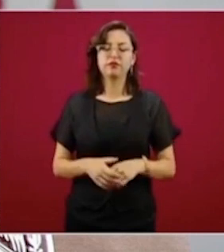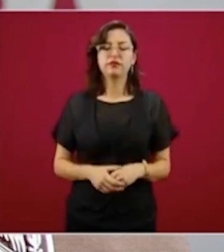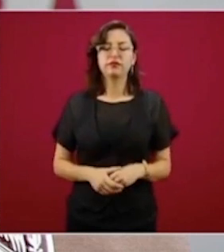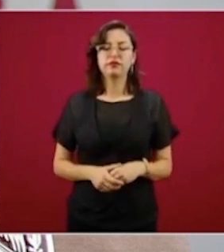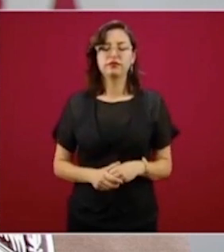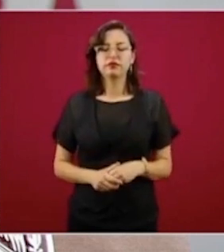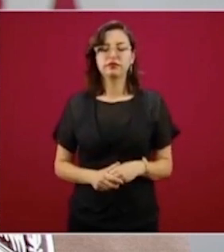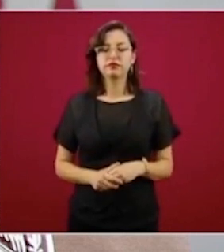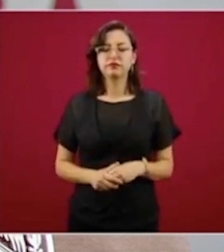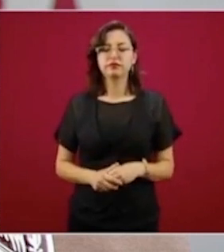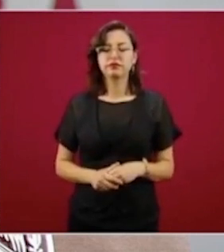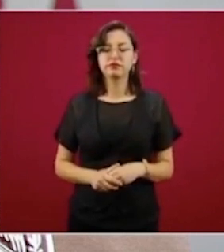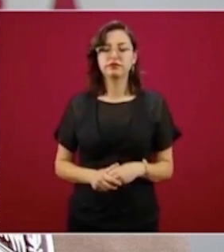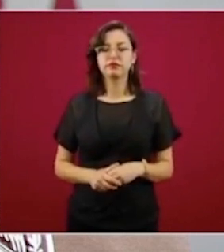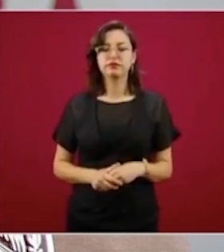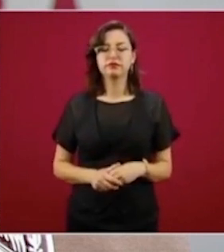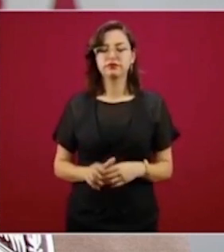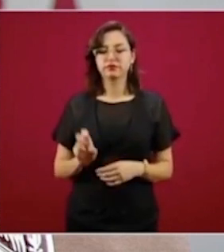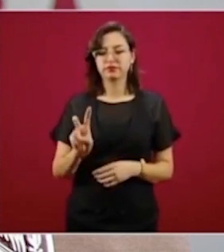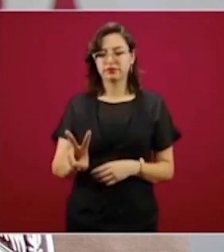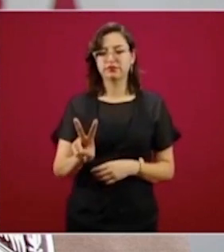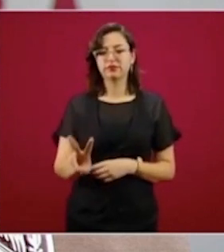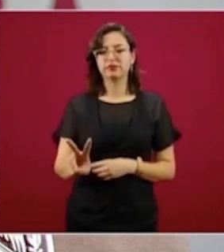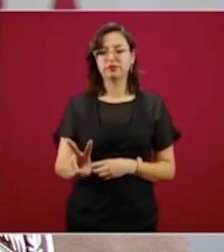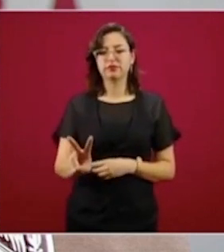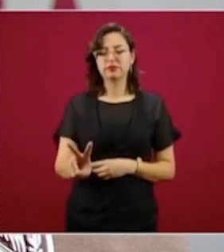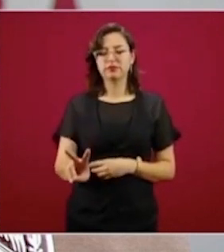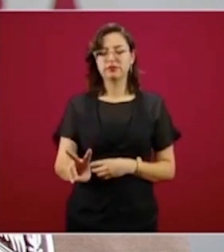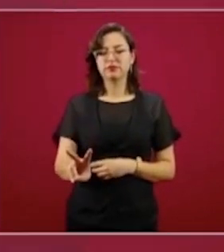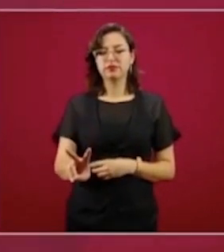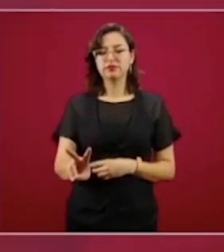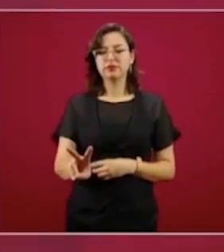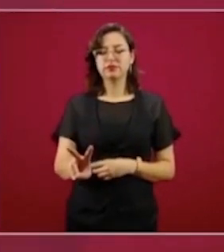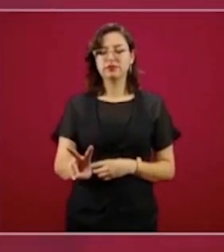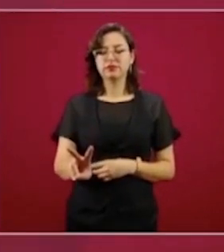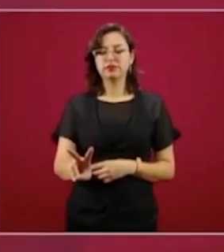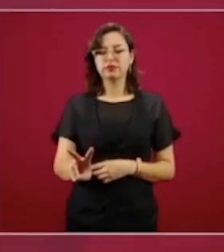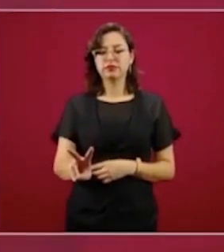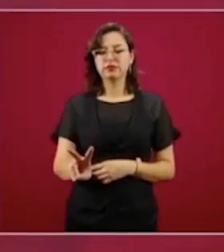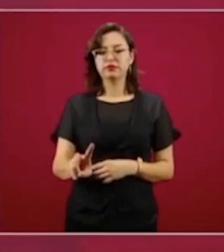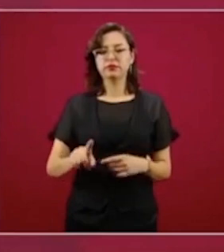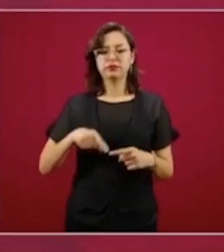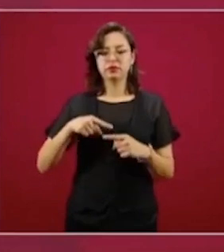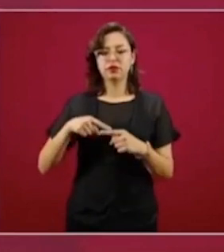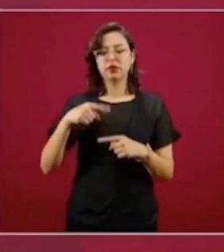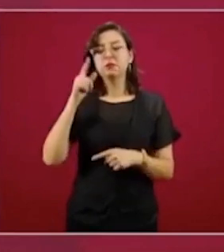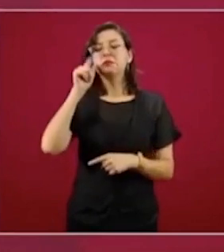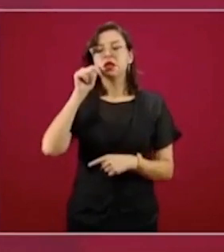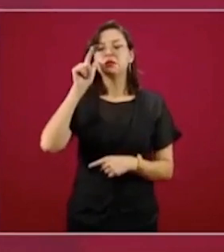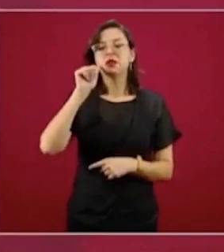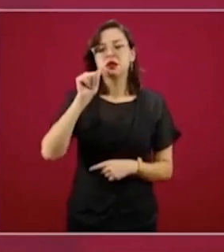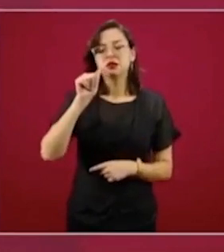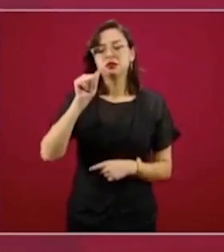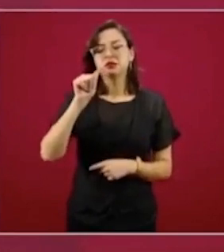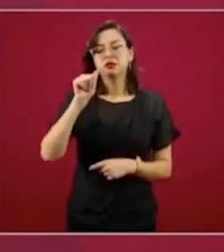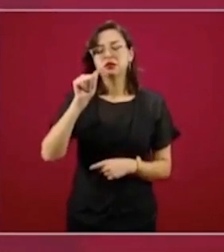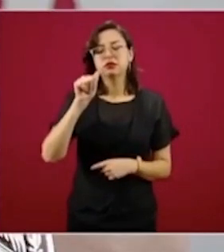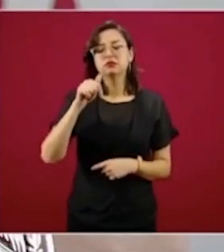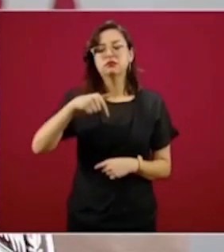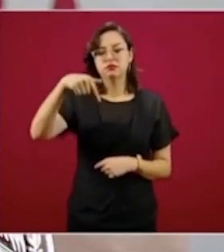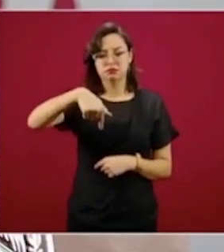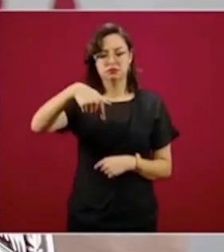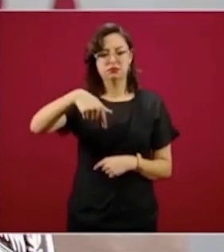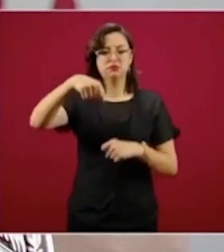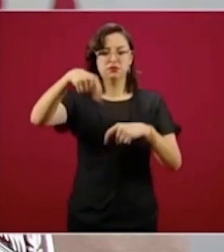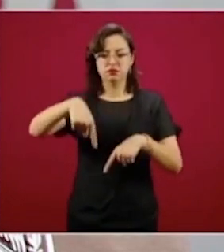El día viernes, pasado mañana, aquí